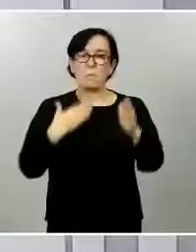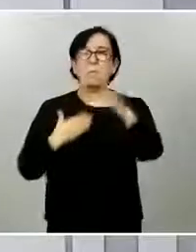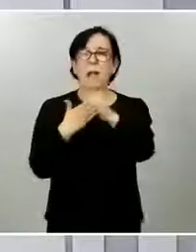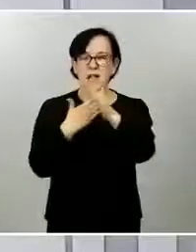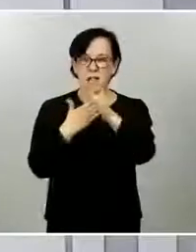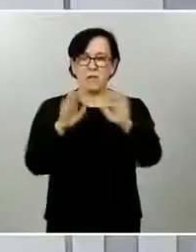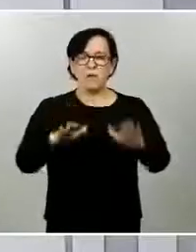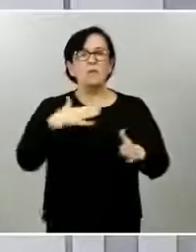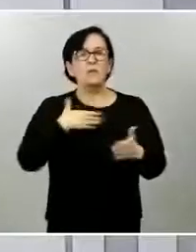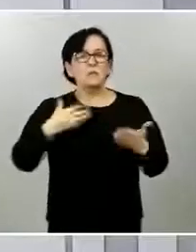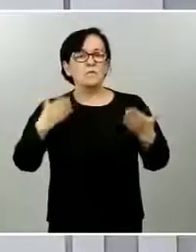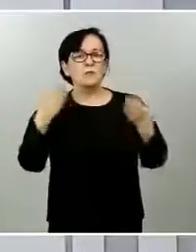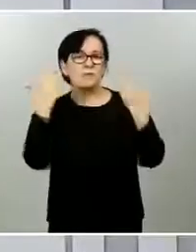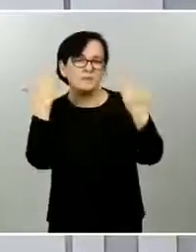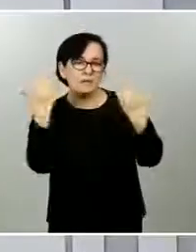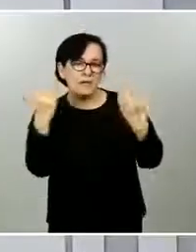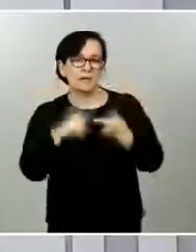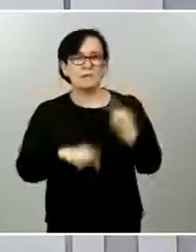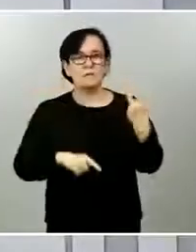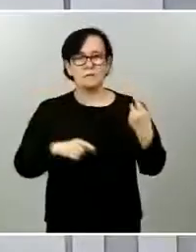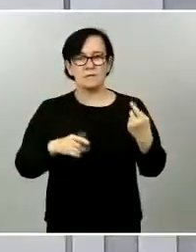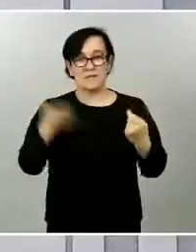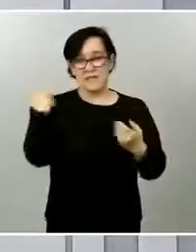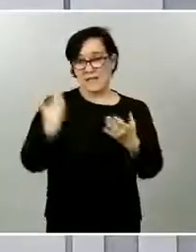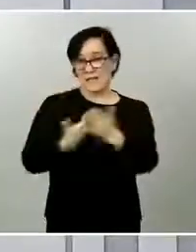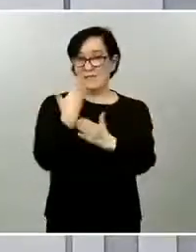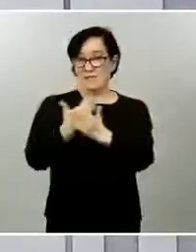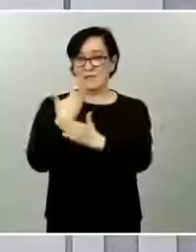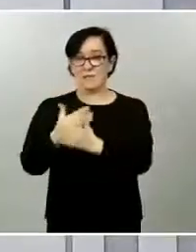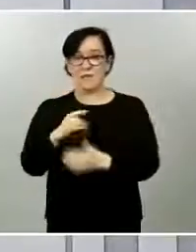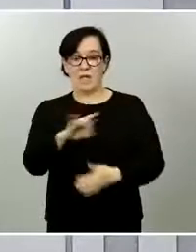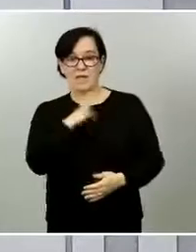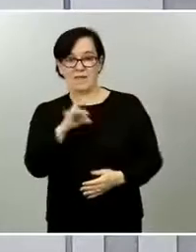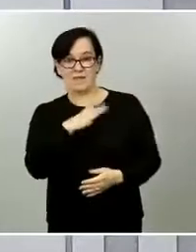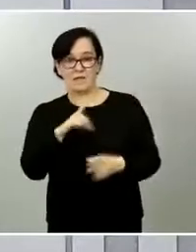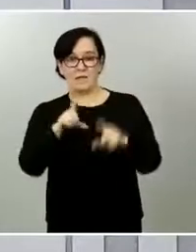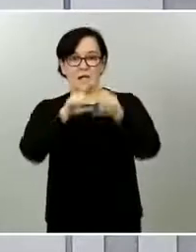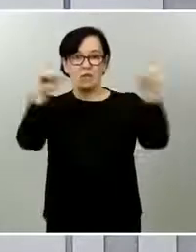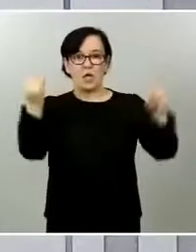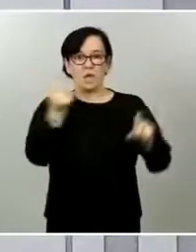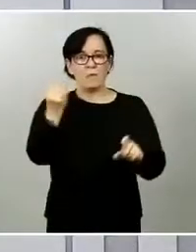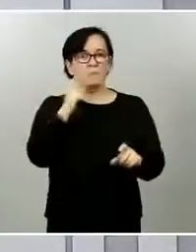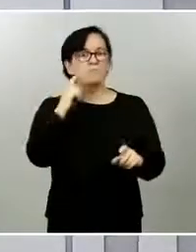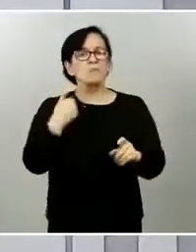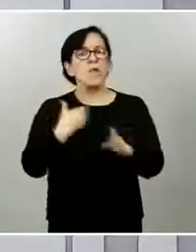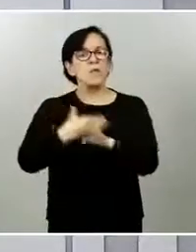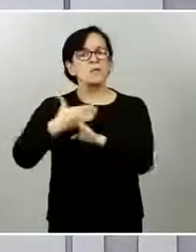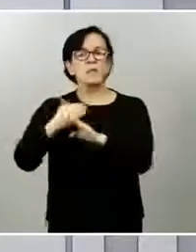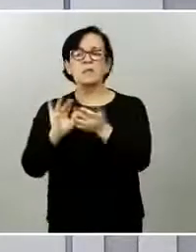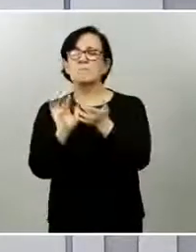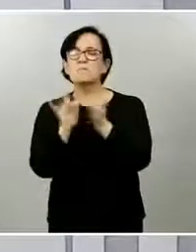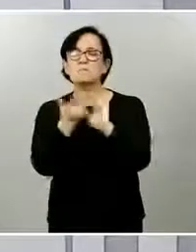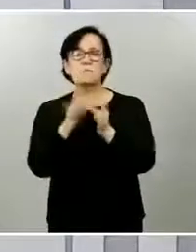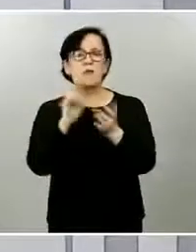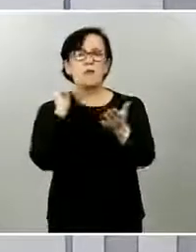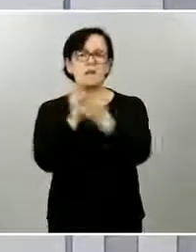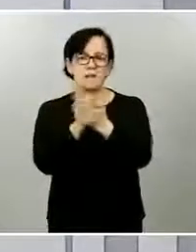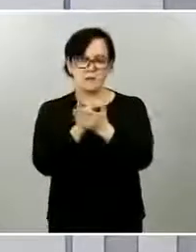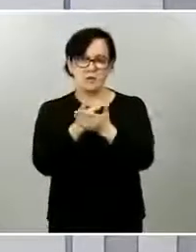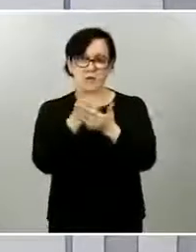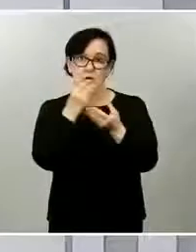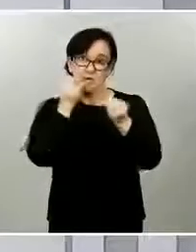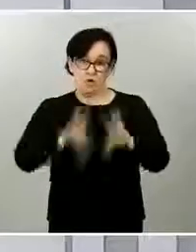prestación lo han podido desarrollar, también el cese de actividad de autónomos, y, por tanto, queremos felicitar,